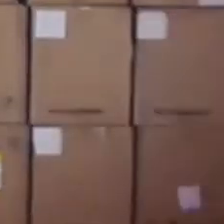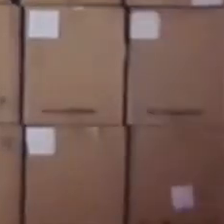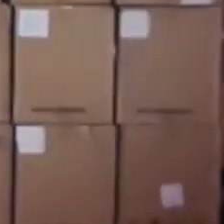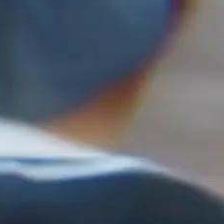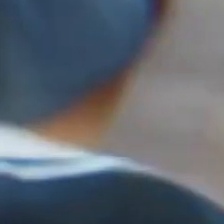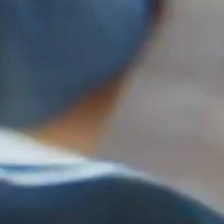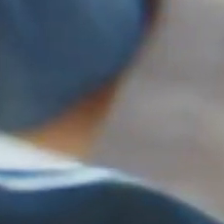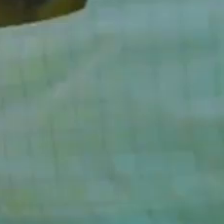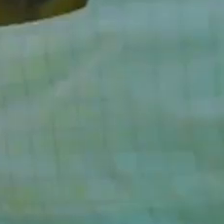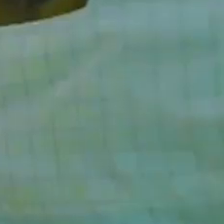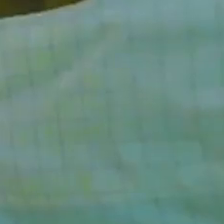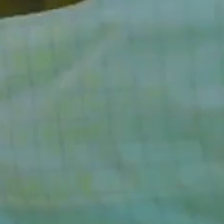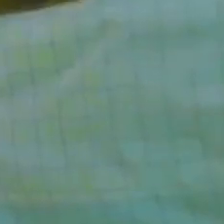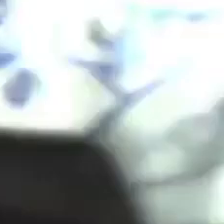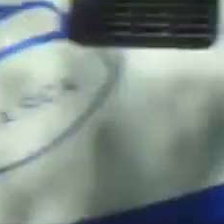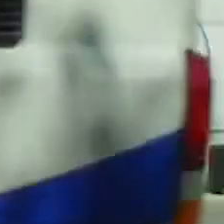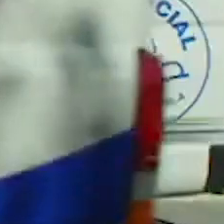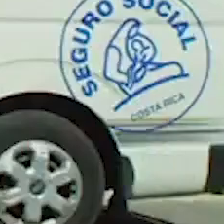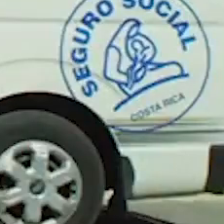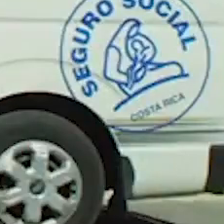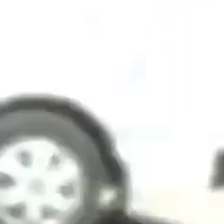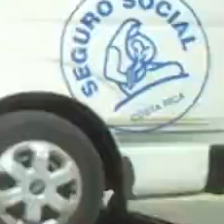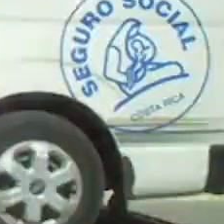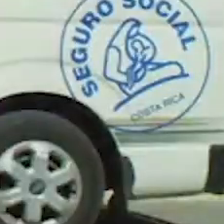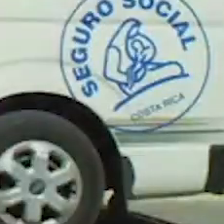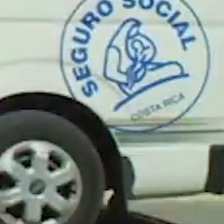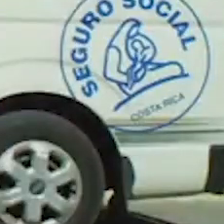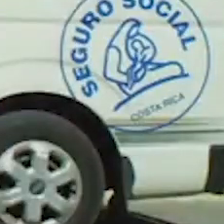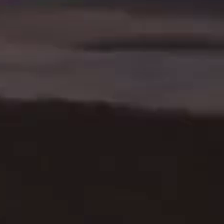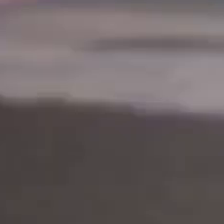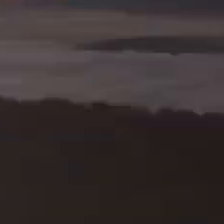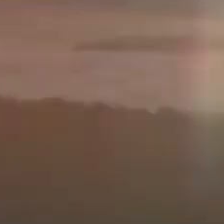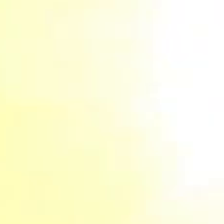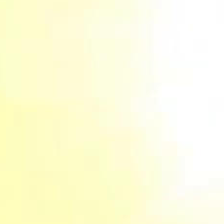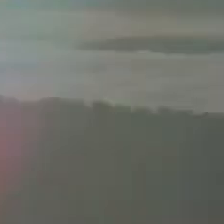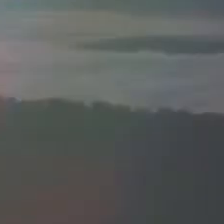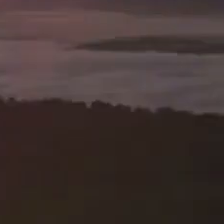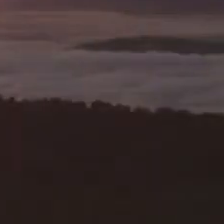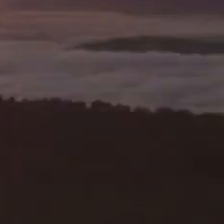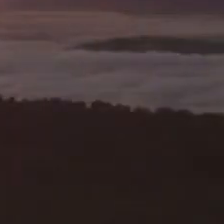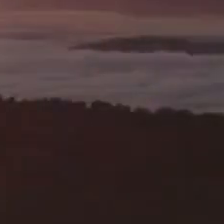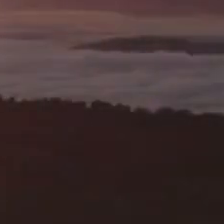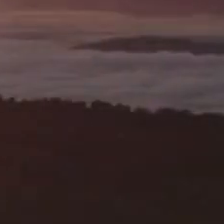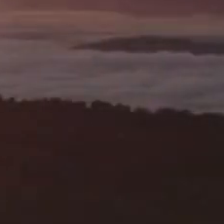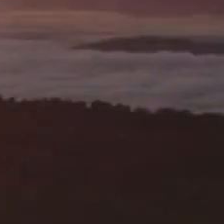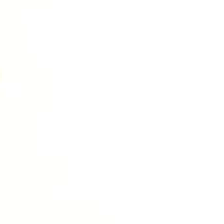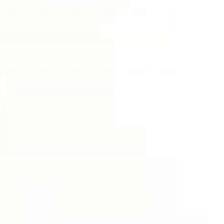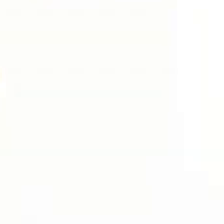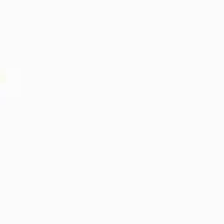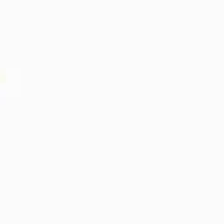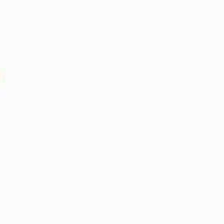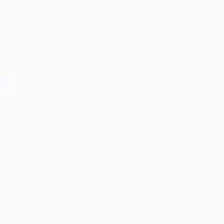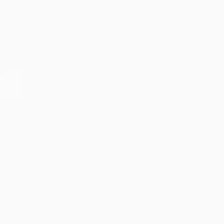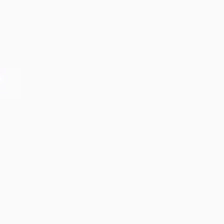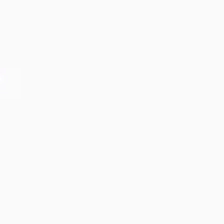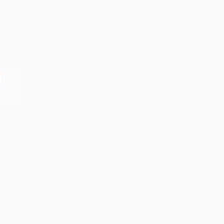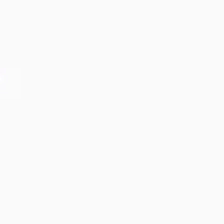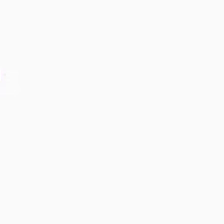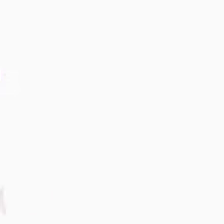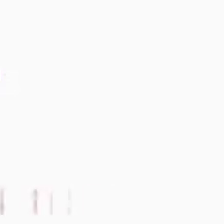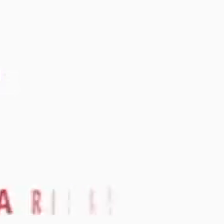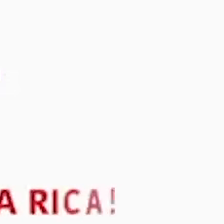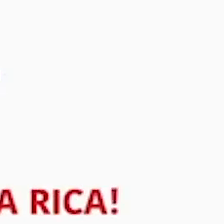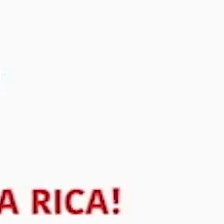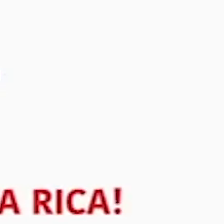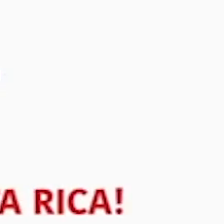Porque el coronavirus no conoce la fortaleza de este gran conjunto llamado Costa Rica. Hacelo por